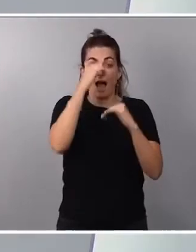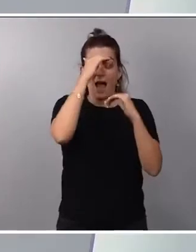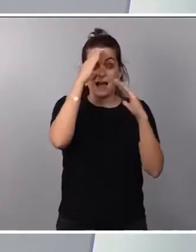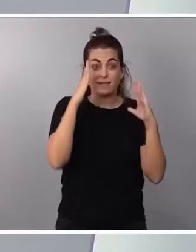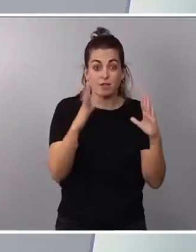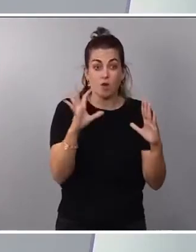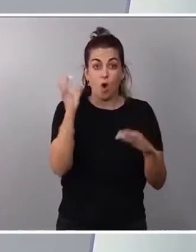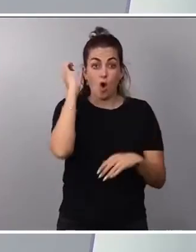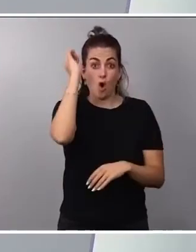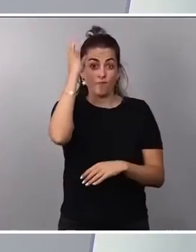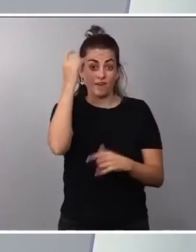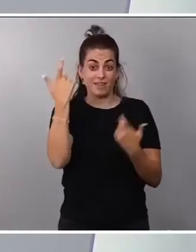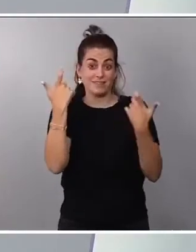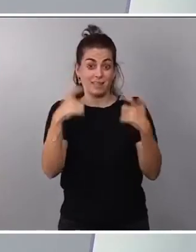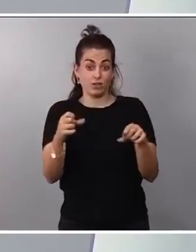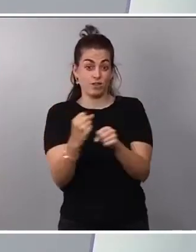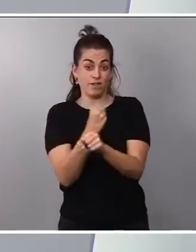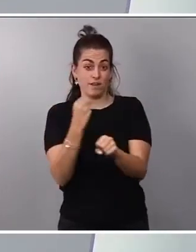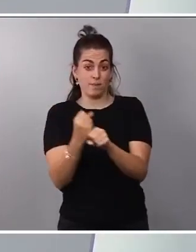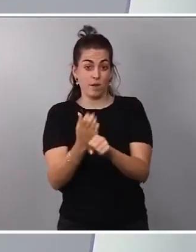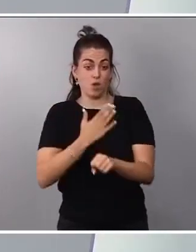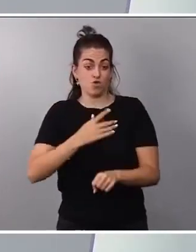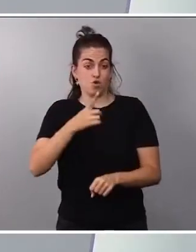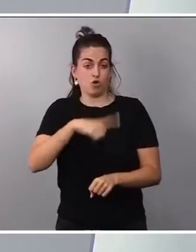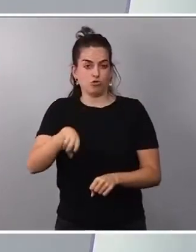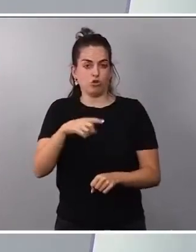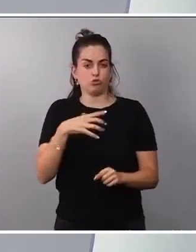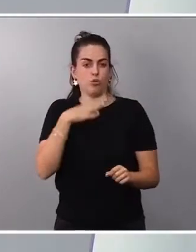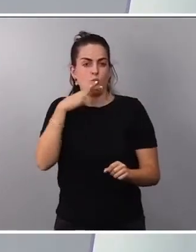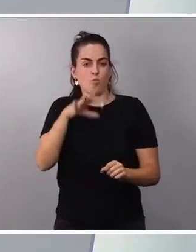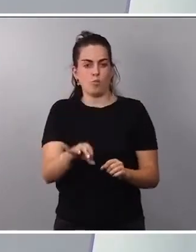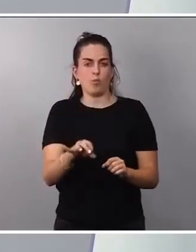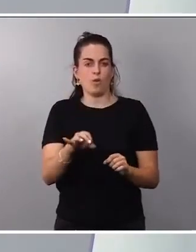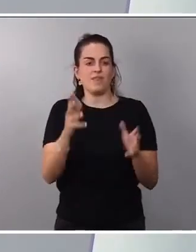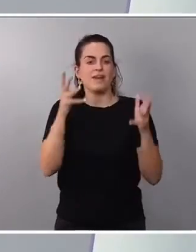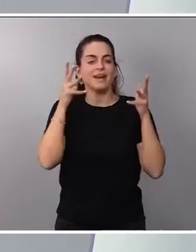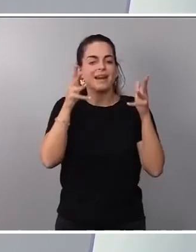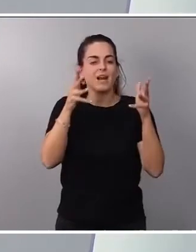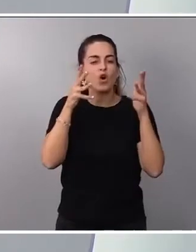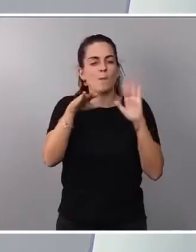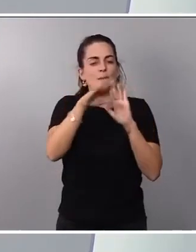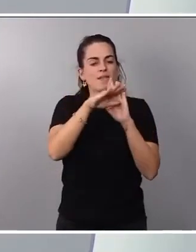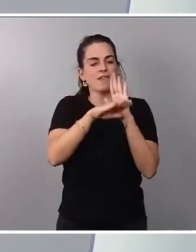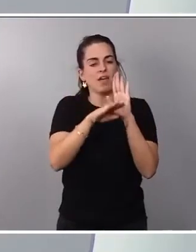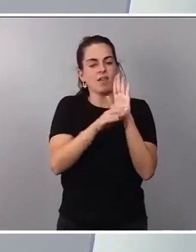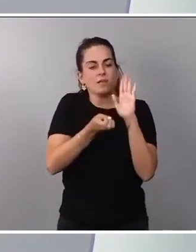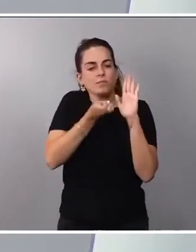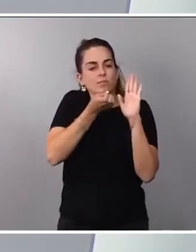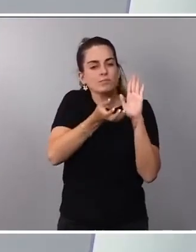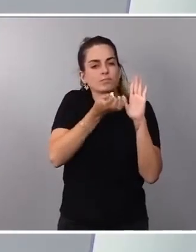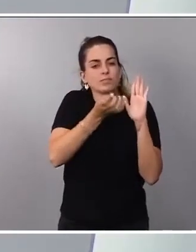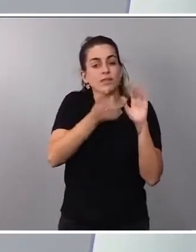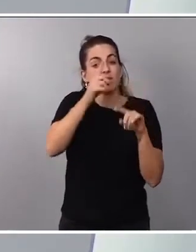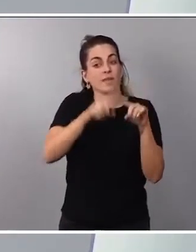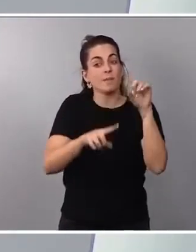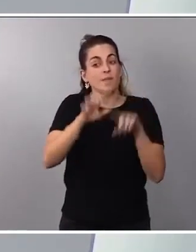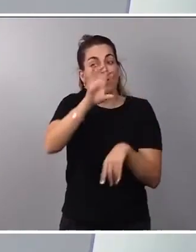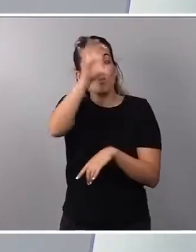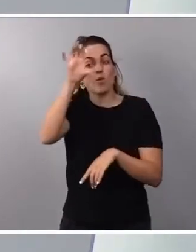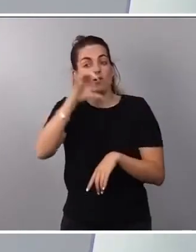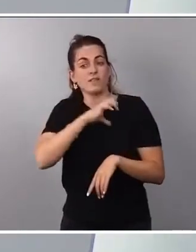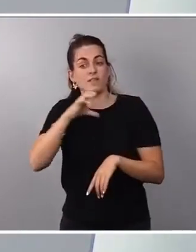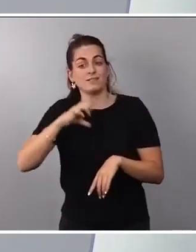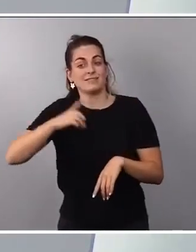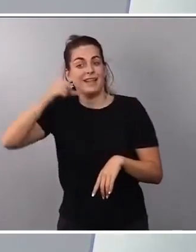de empleo, podremos formular recomendaciones al objeto de que las comunidades autónomas mejoren,